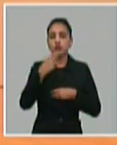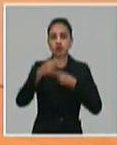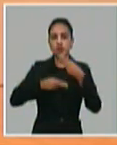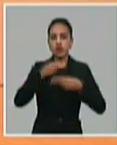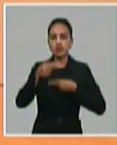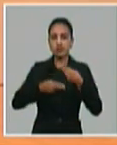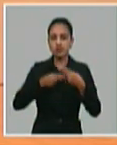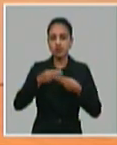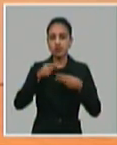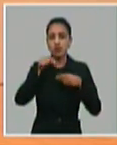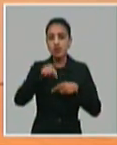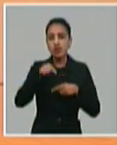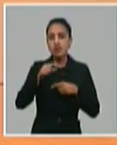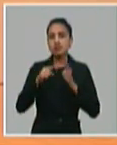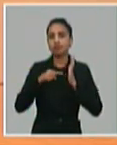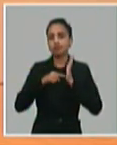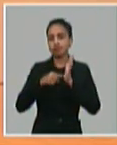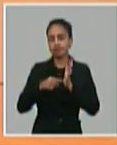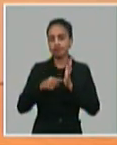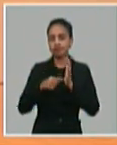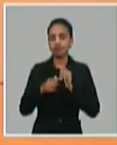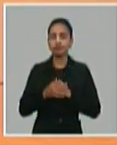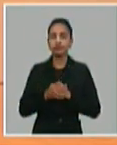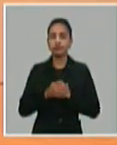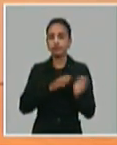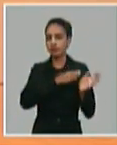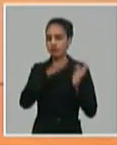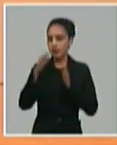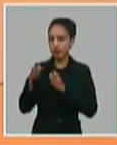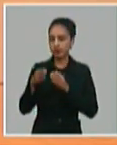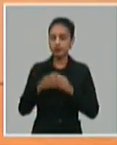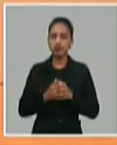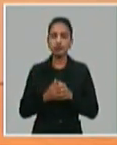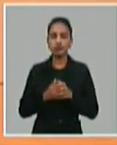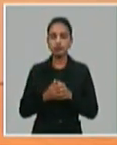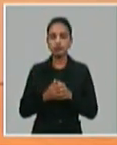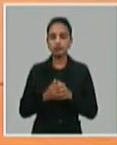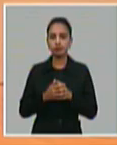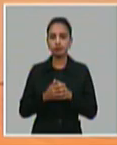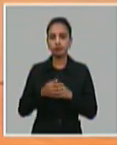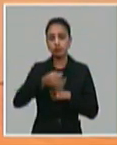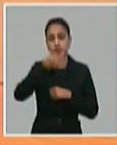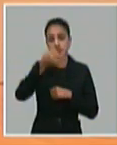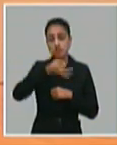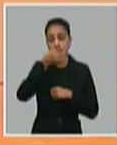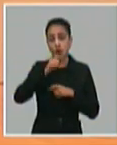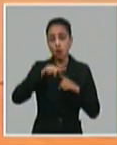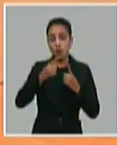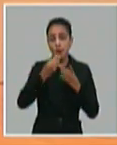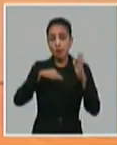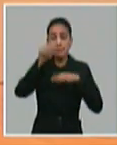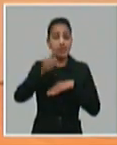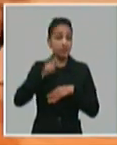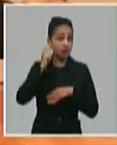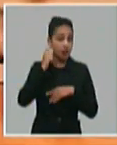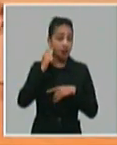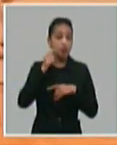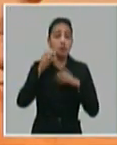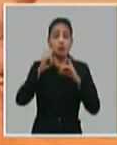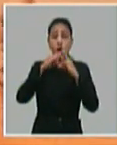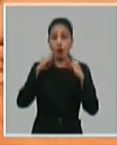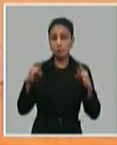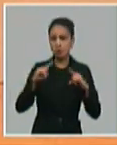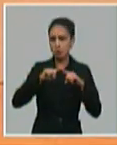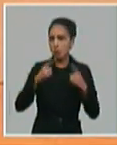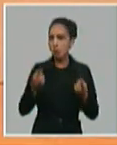esa recomendación. Por otra parte, se explicó por la ministra lo del campismo. tal vez muchas dicen,